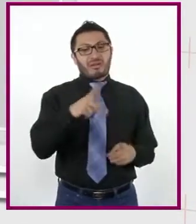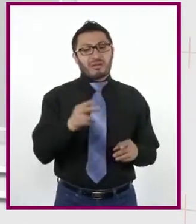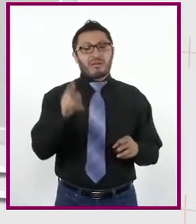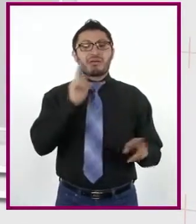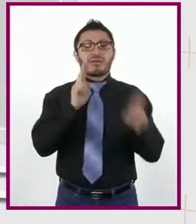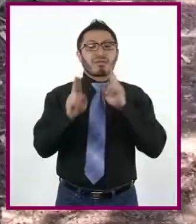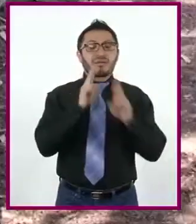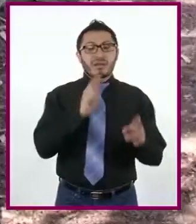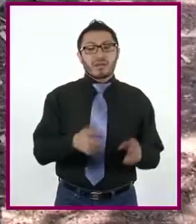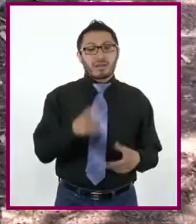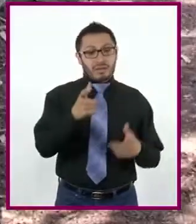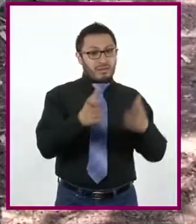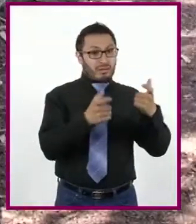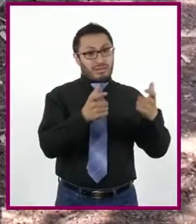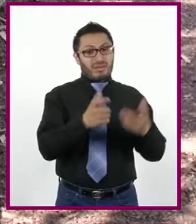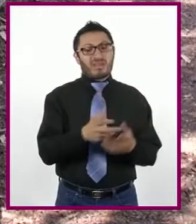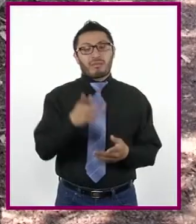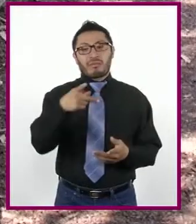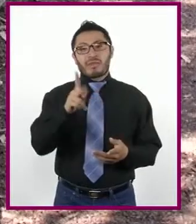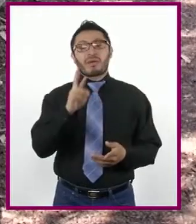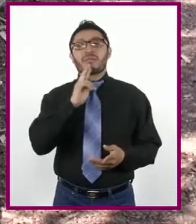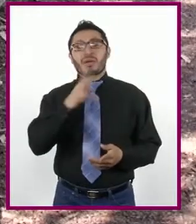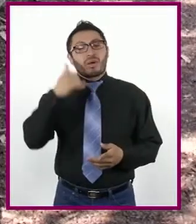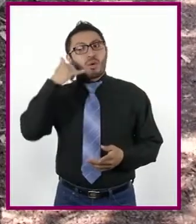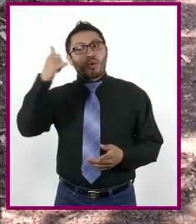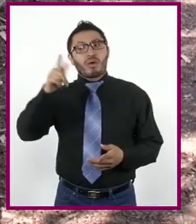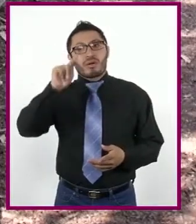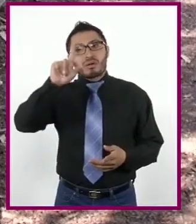está en la sección de economía. Pero mejor le hablo a Tlali.